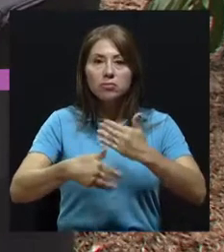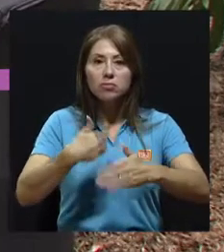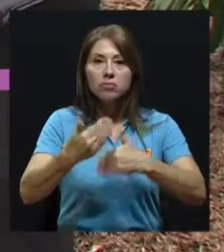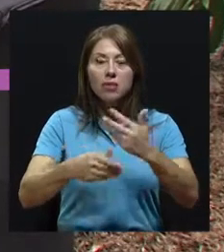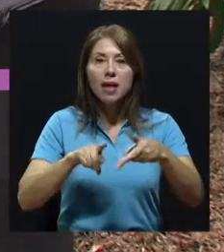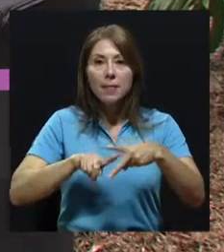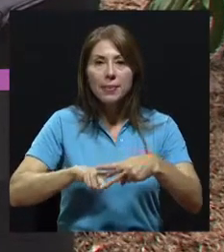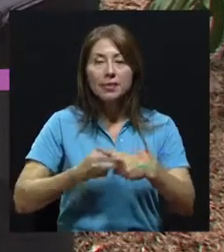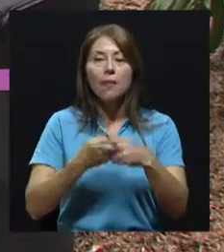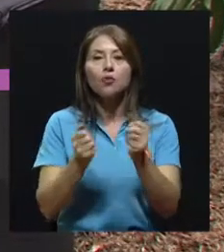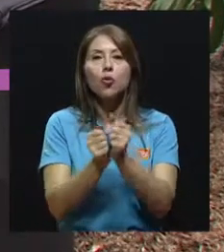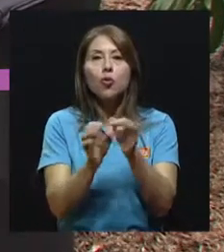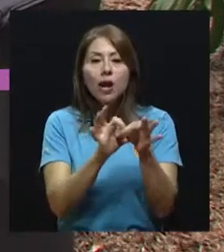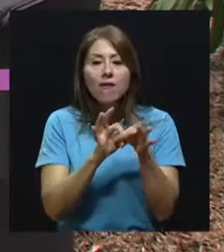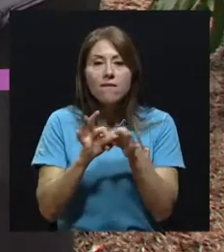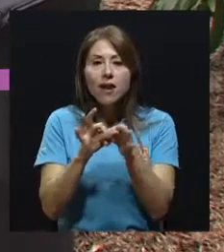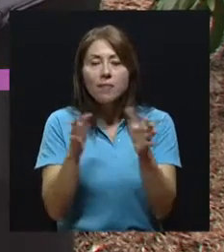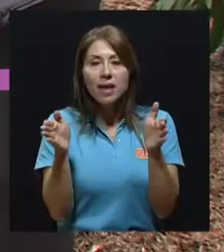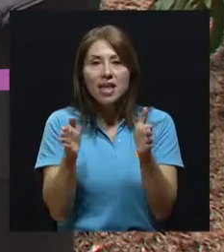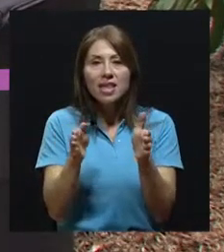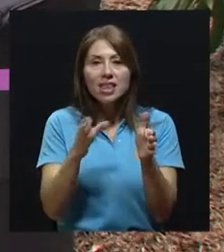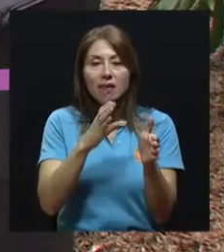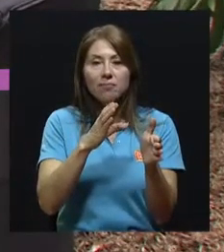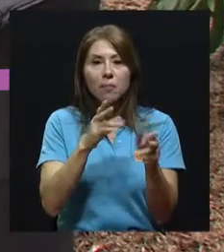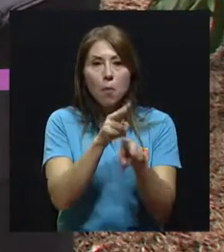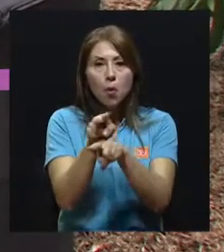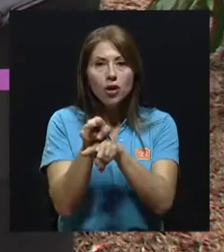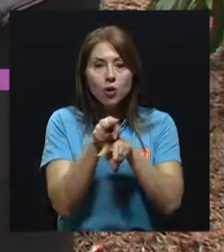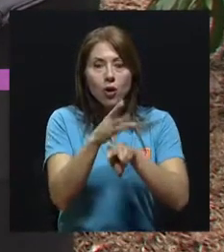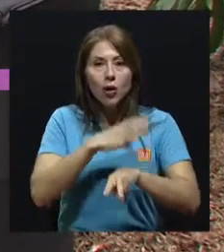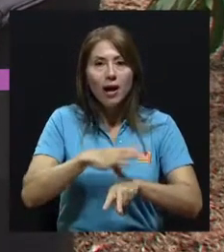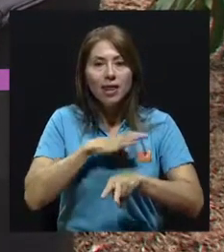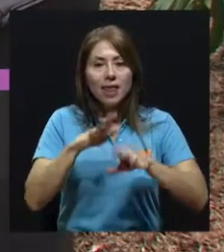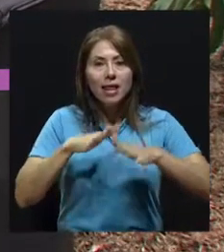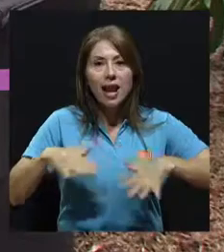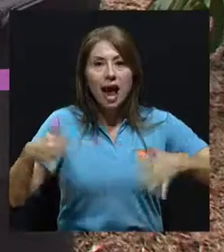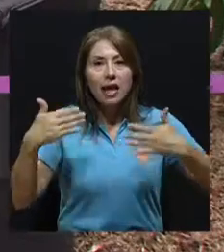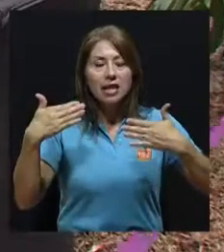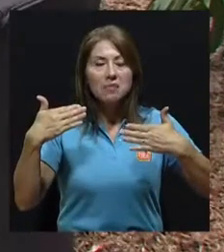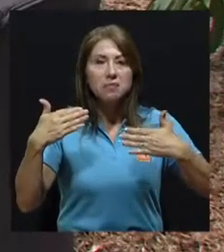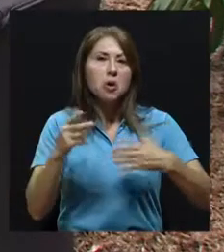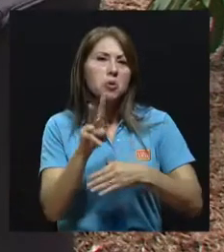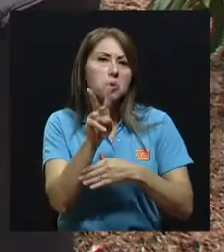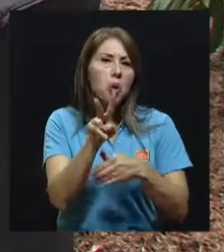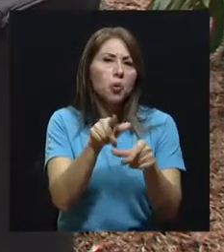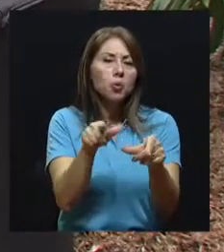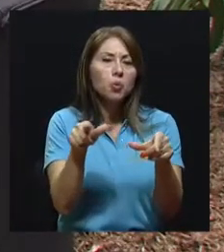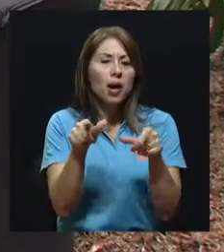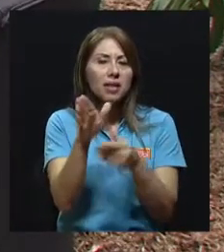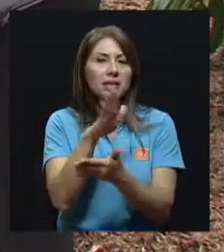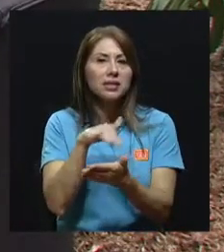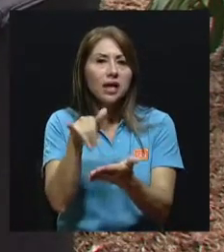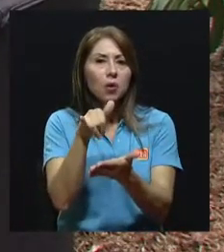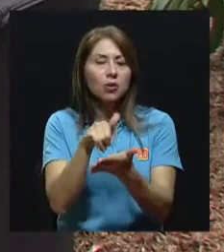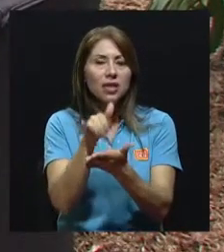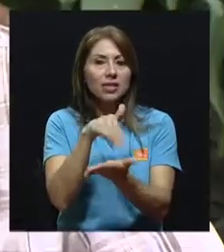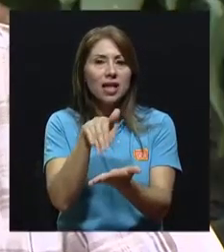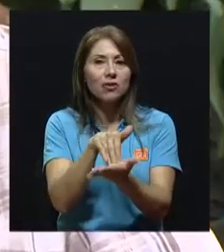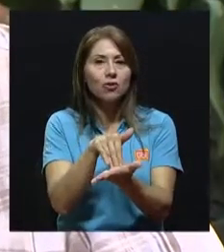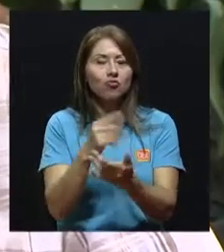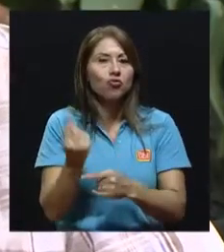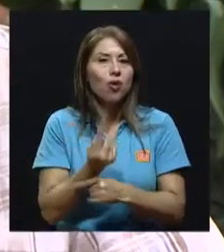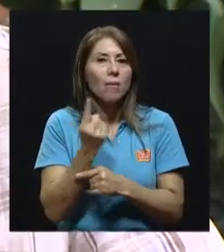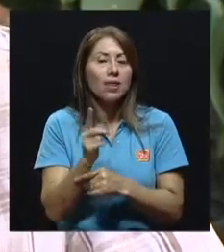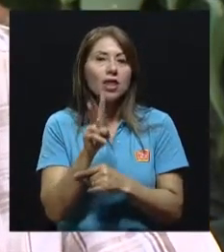empezamos con una red pequeñita de monitoreo de calidad del aire, apenas un par de lugares, un par de títulos en San José Centro, era lo que teníamos nada más,